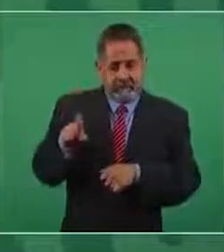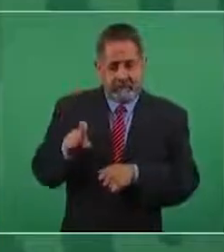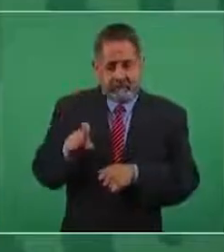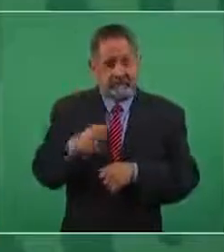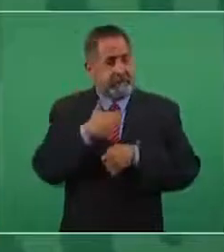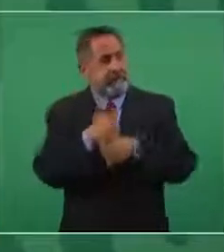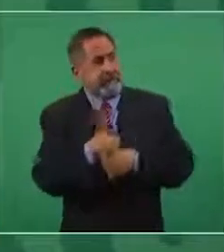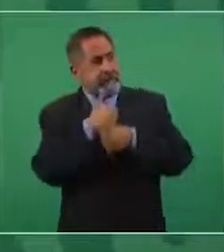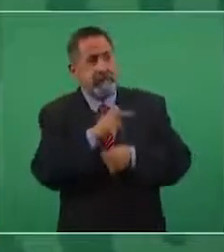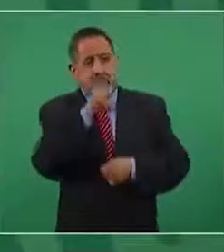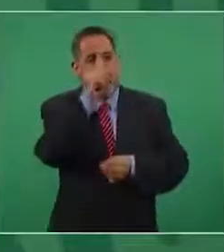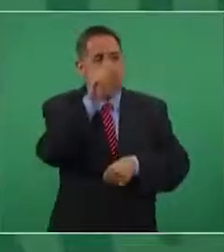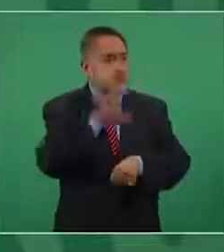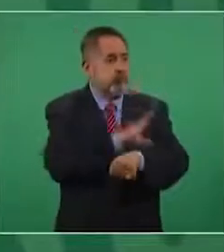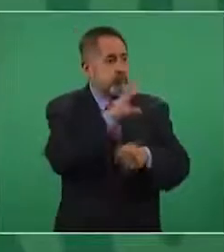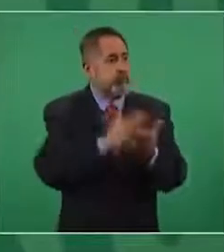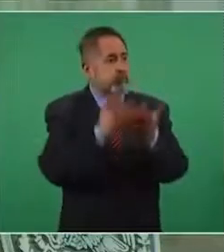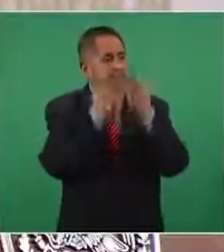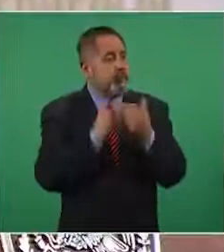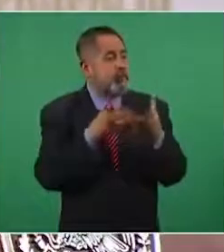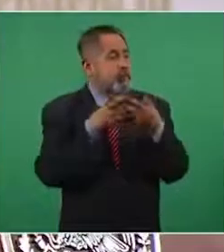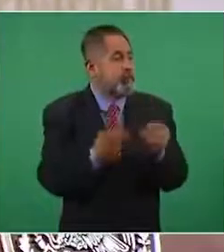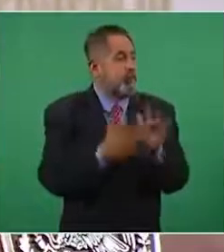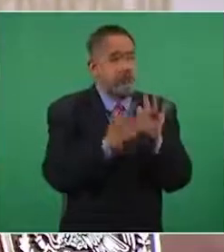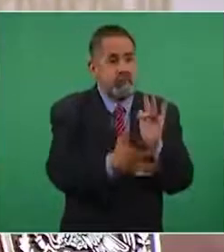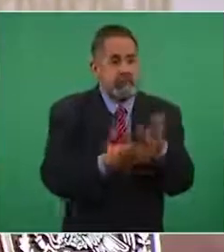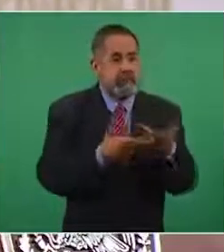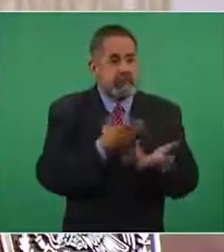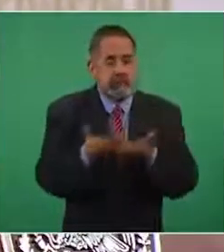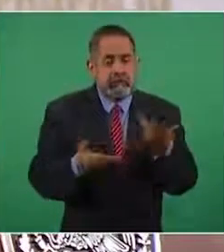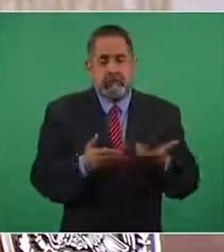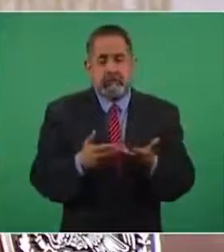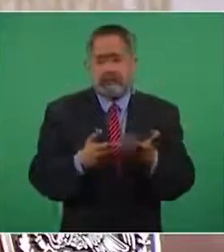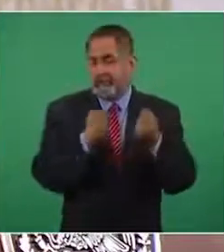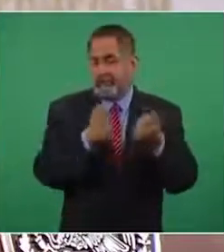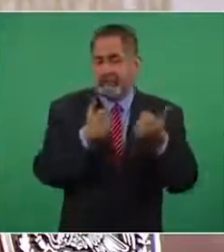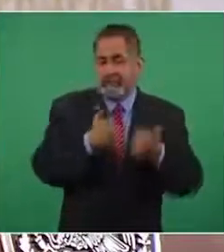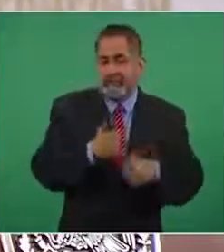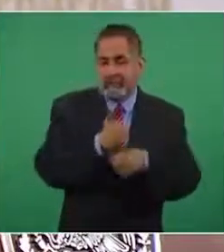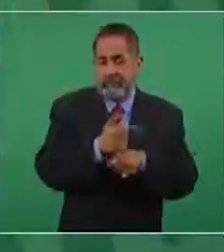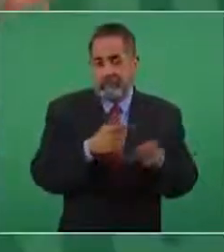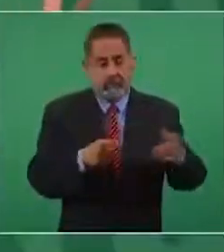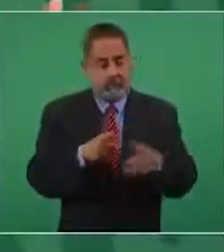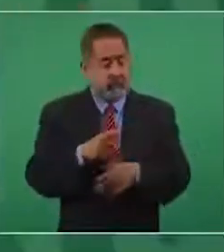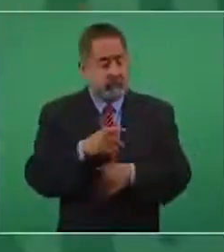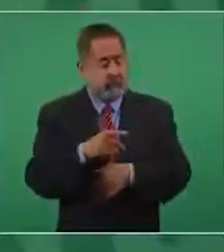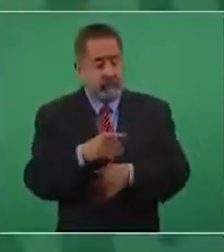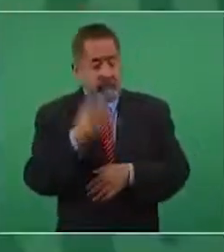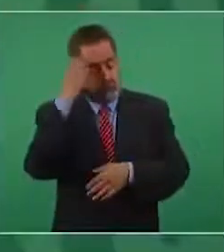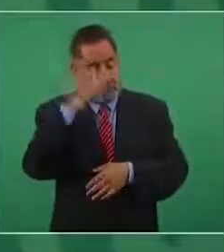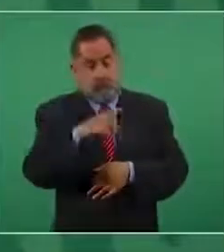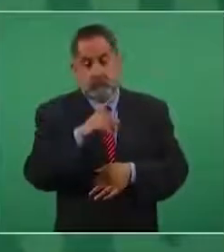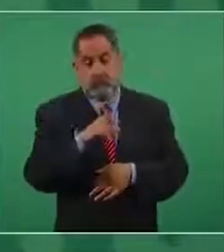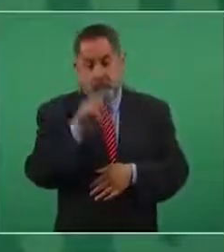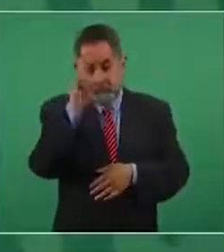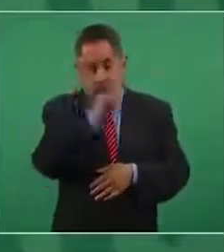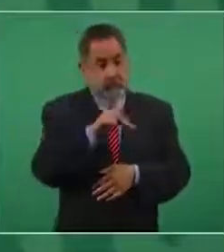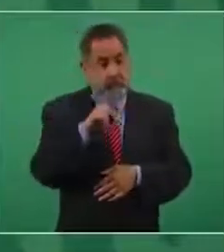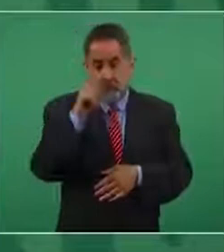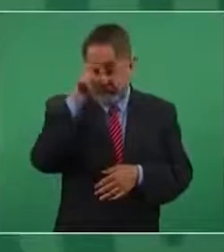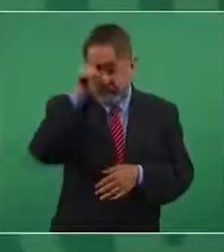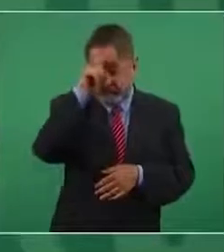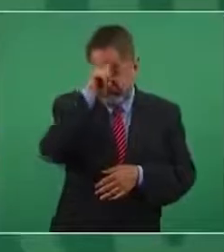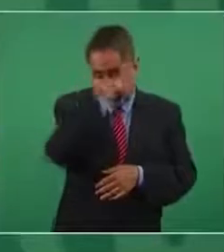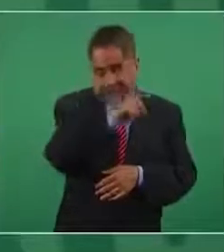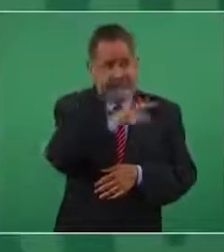hasta situaciones inhumanas, porque tuvieron que